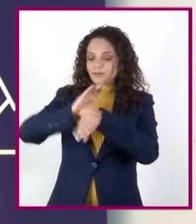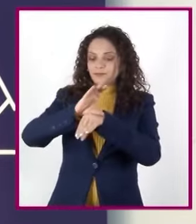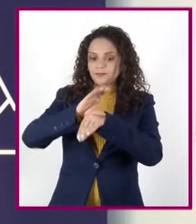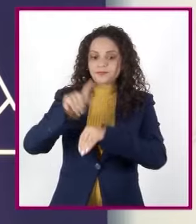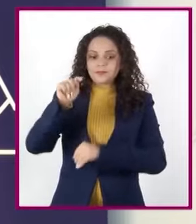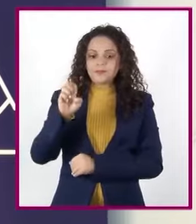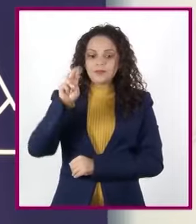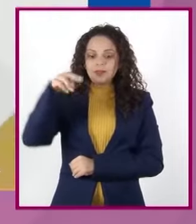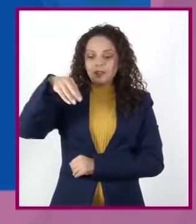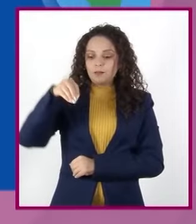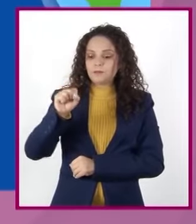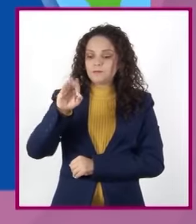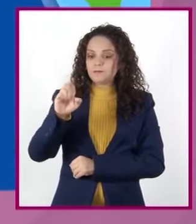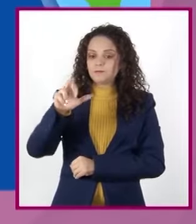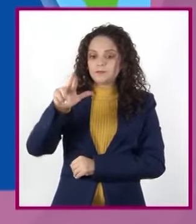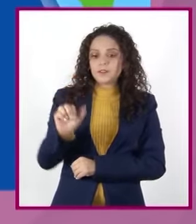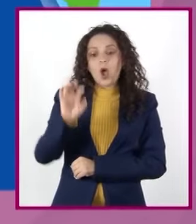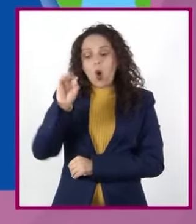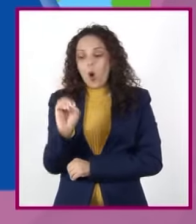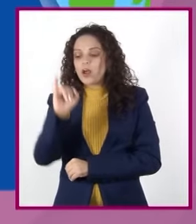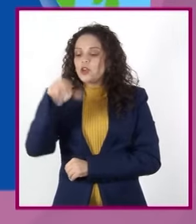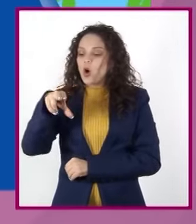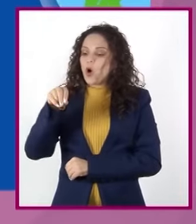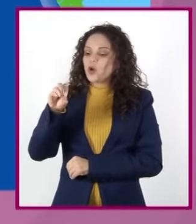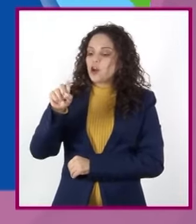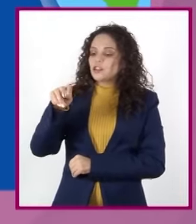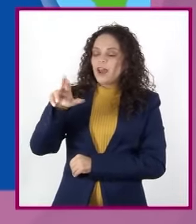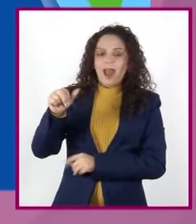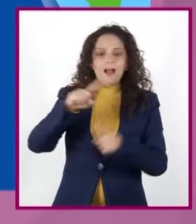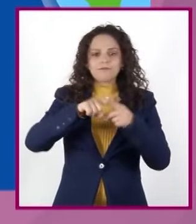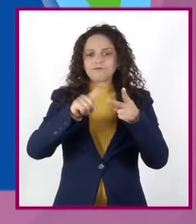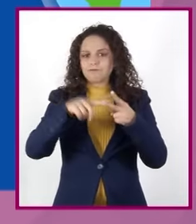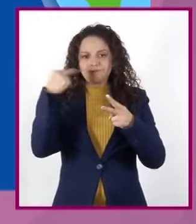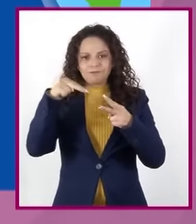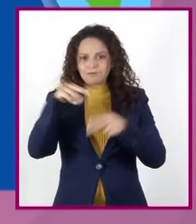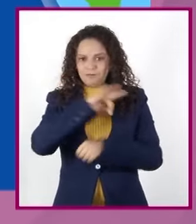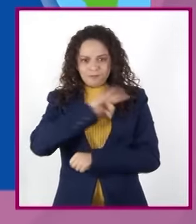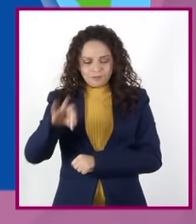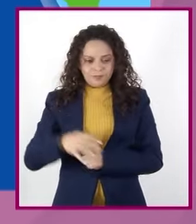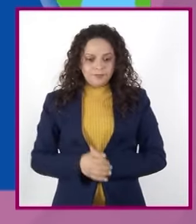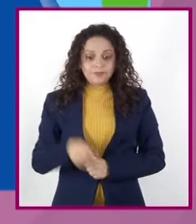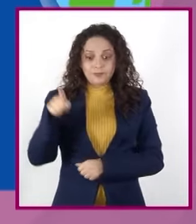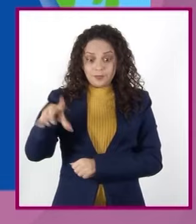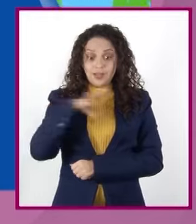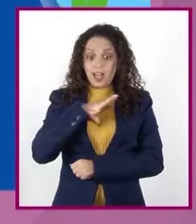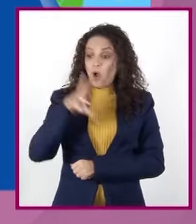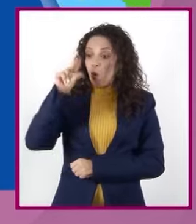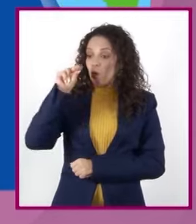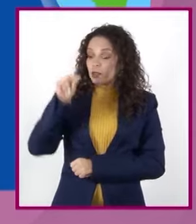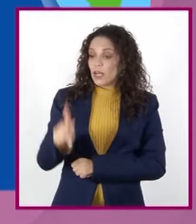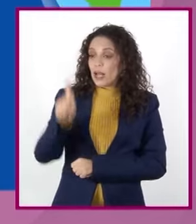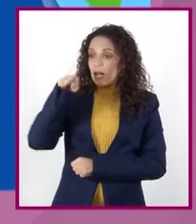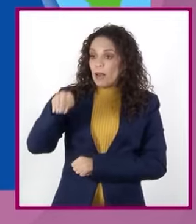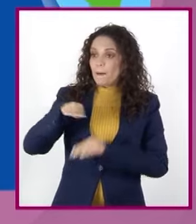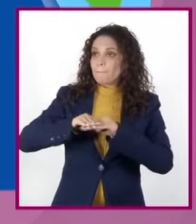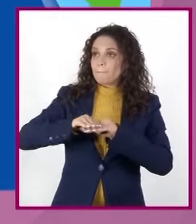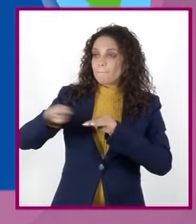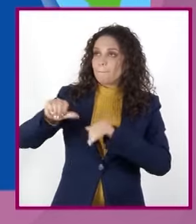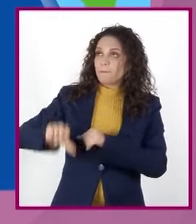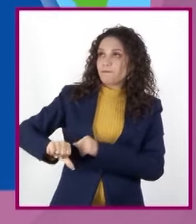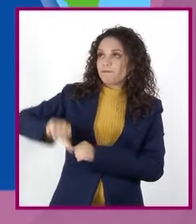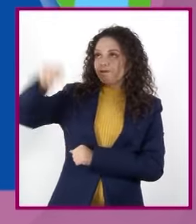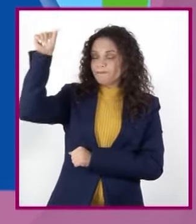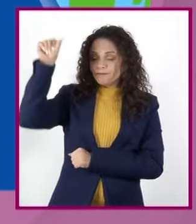como también se le conoce. Esta cuarta capa se extiende desde una altura de casi 80 kilómetros sobre la superficie